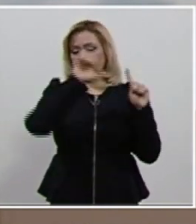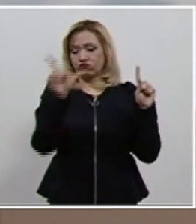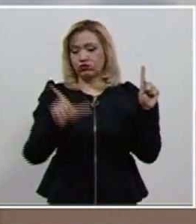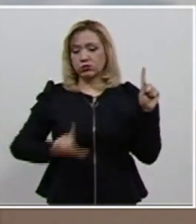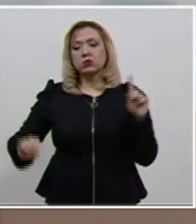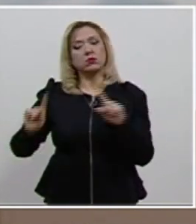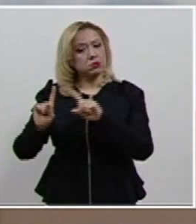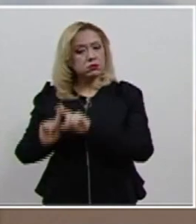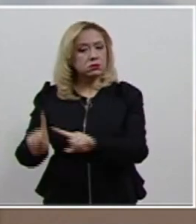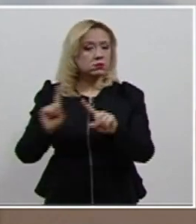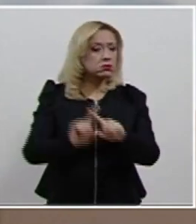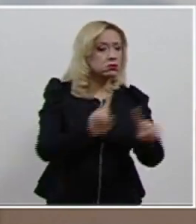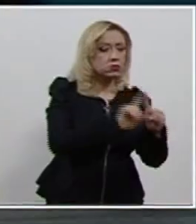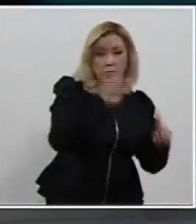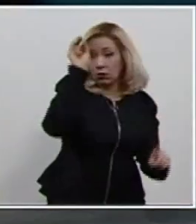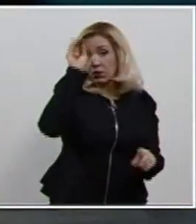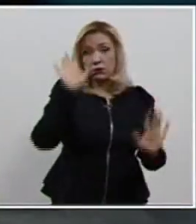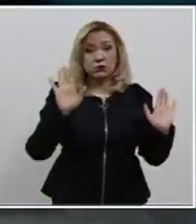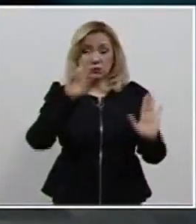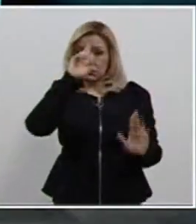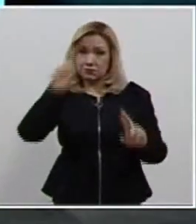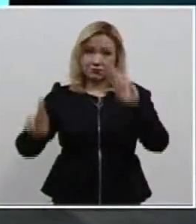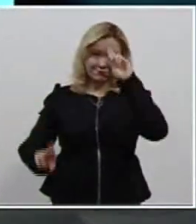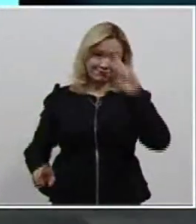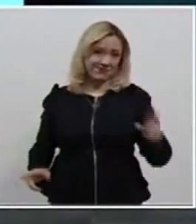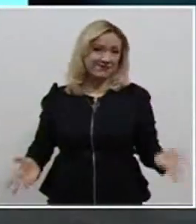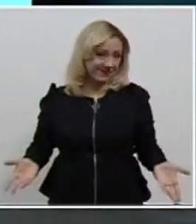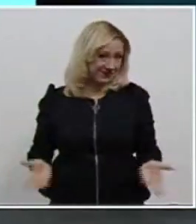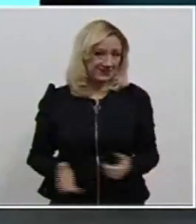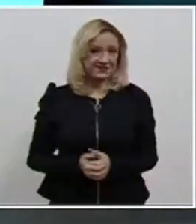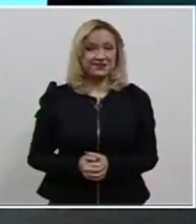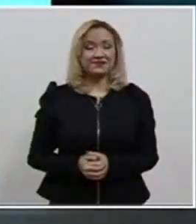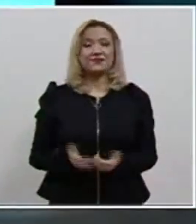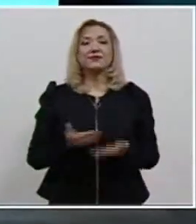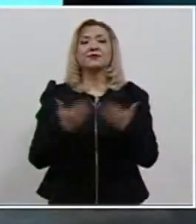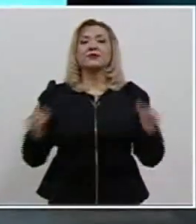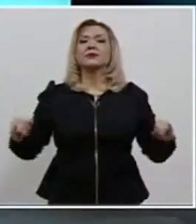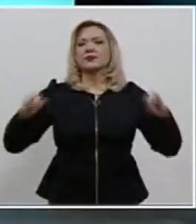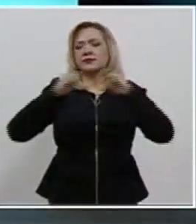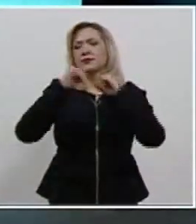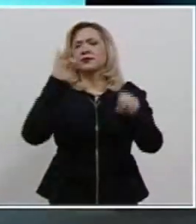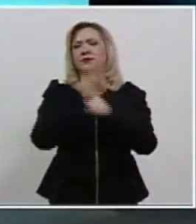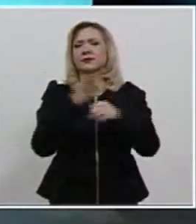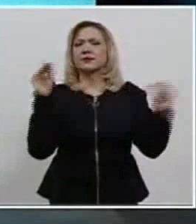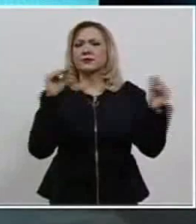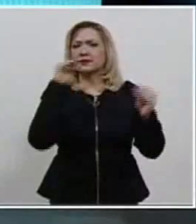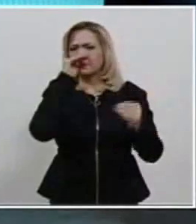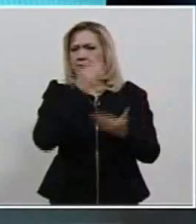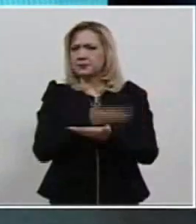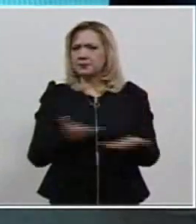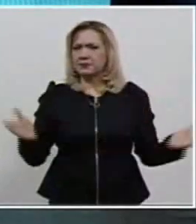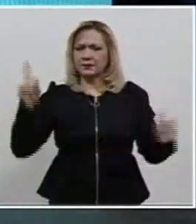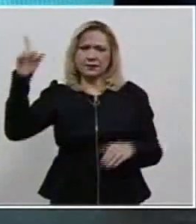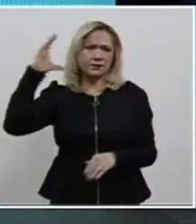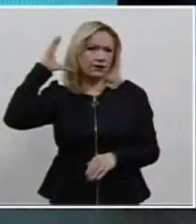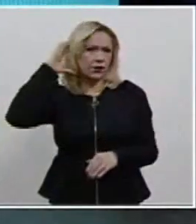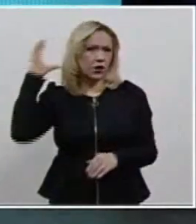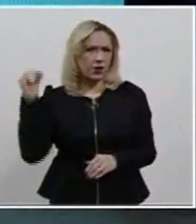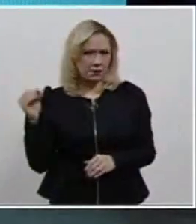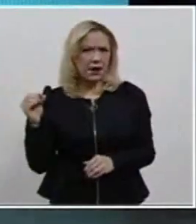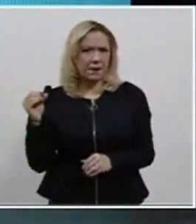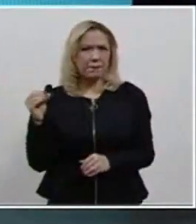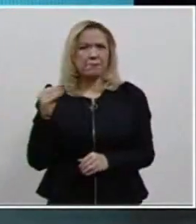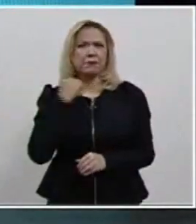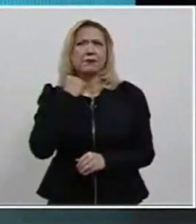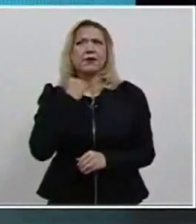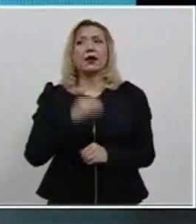visiones del bien común. El delegado de la Defensoría Pública Federal en Colima, Carlos Ulises López, a